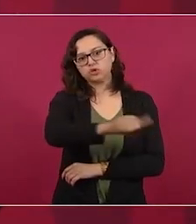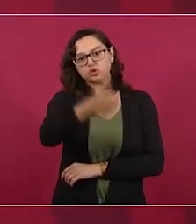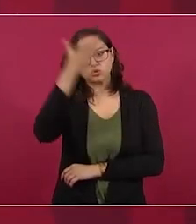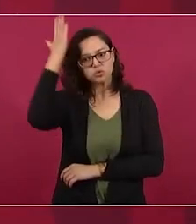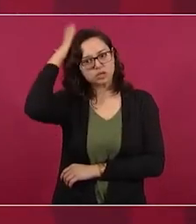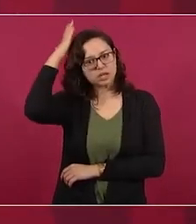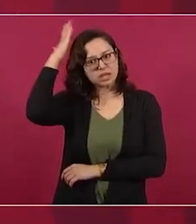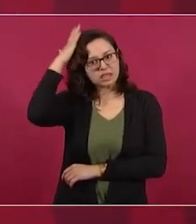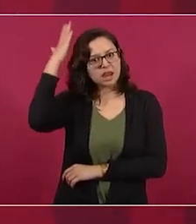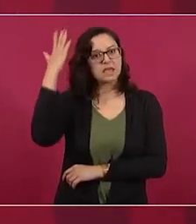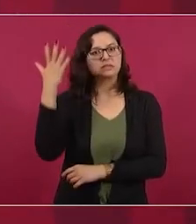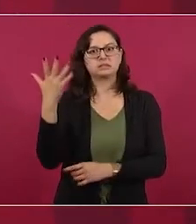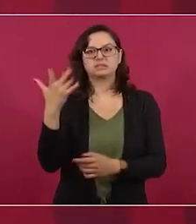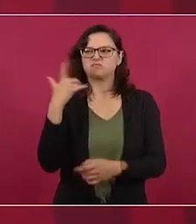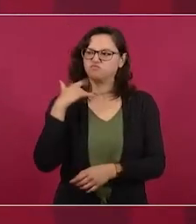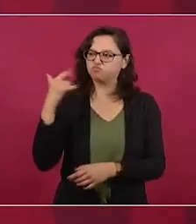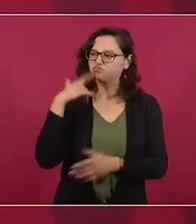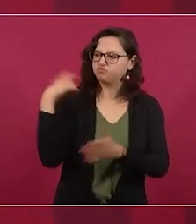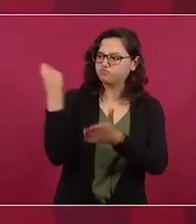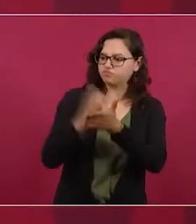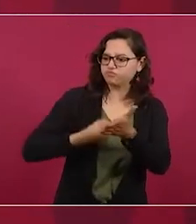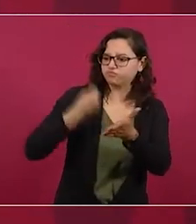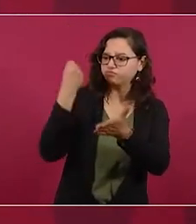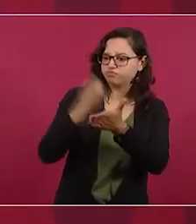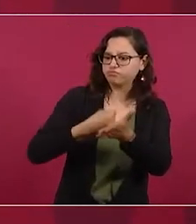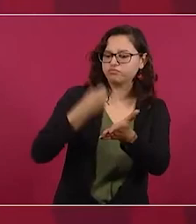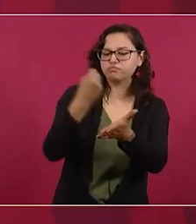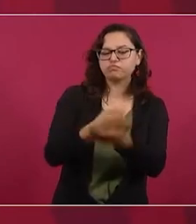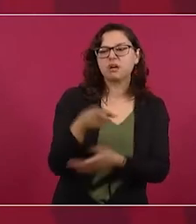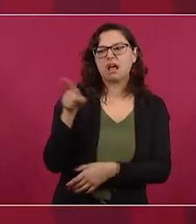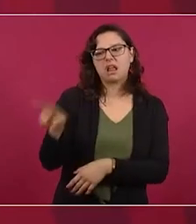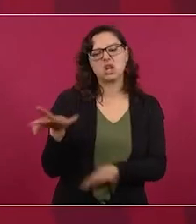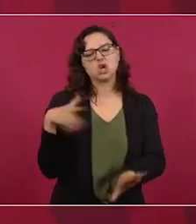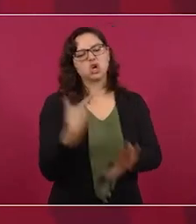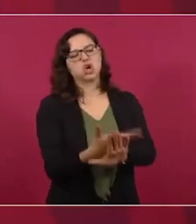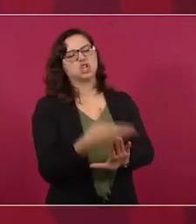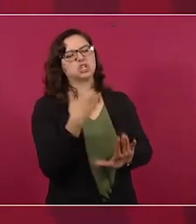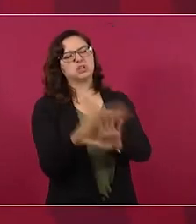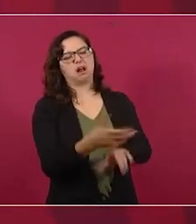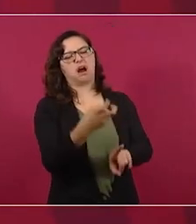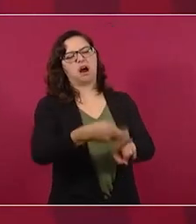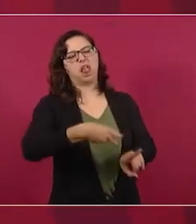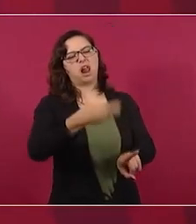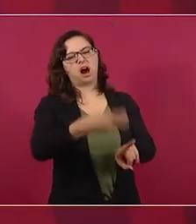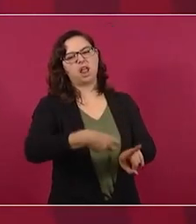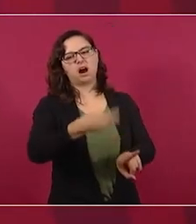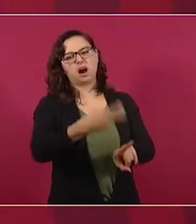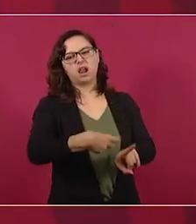a la pequeña burguesía, a los aspirantes a Fifi,